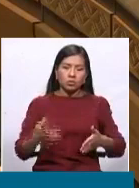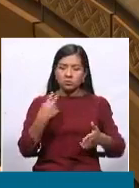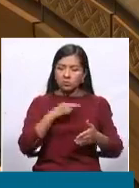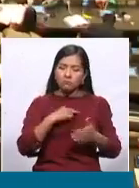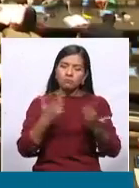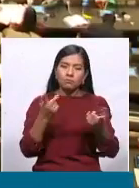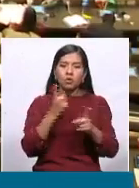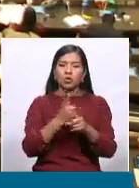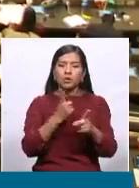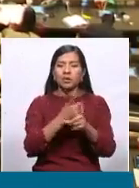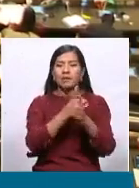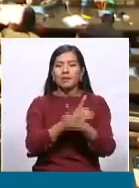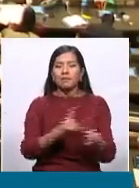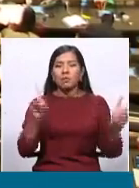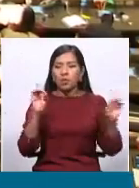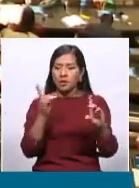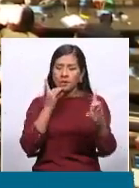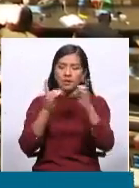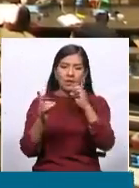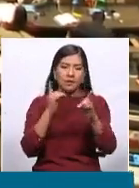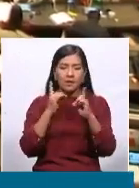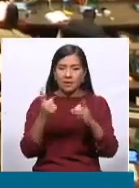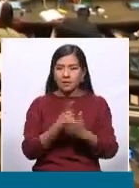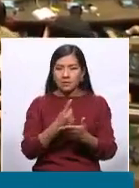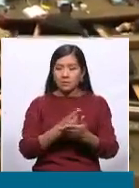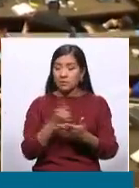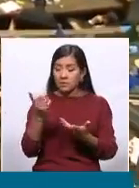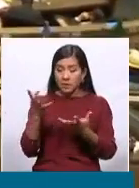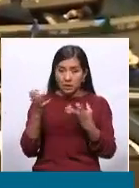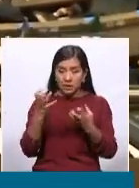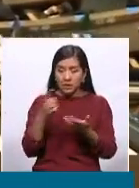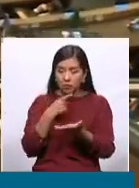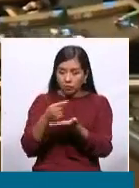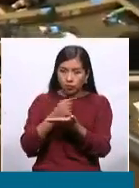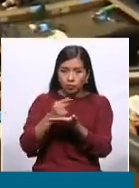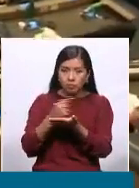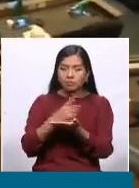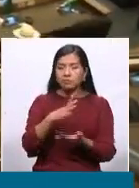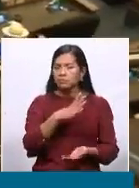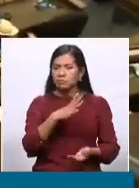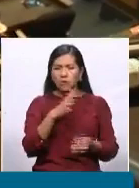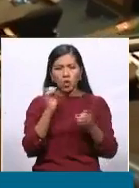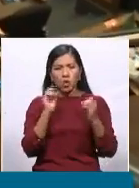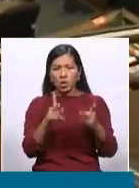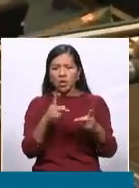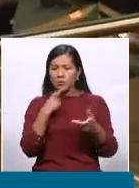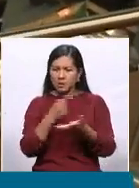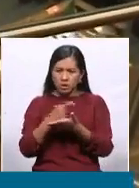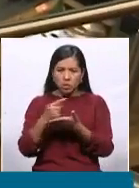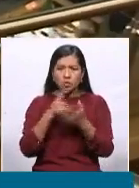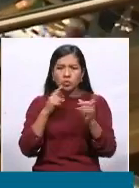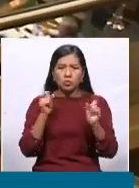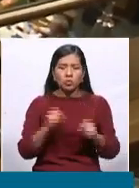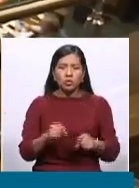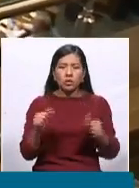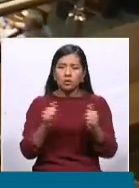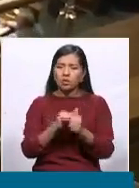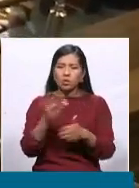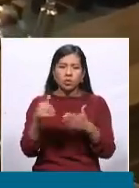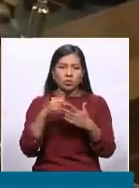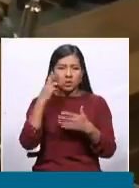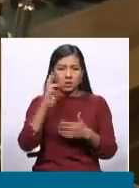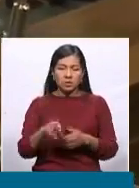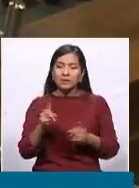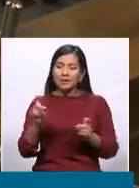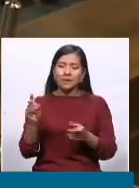democrática de diálogo quieren discutir el tema lo discutamos con argumentos pero que pongan propuestas